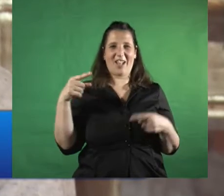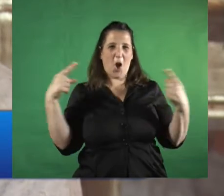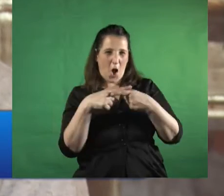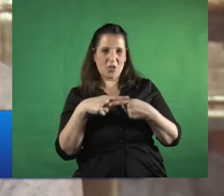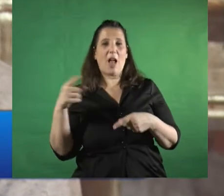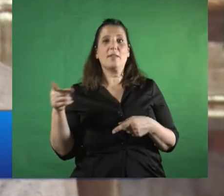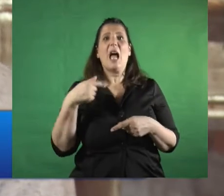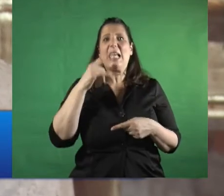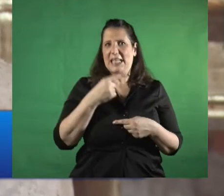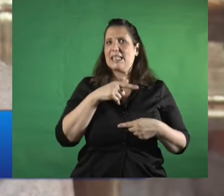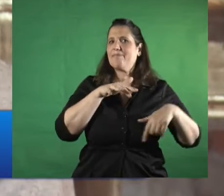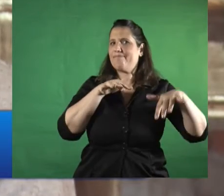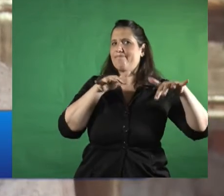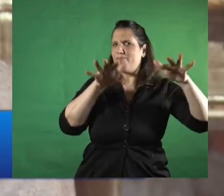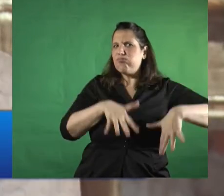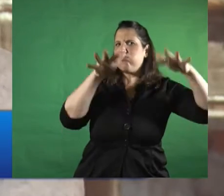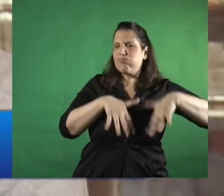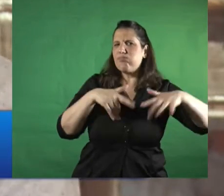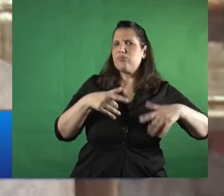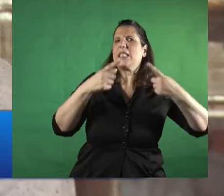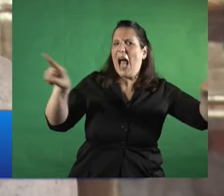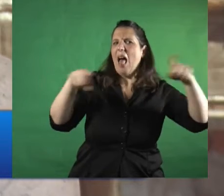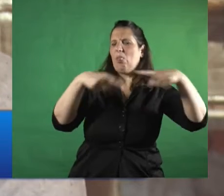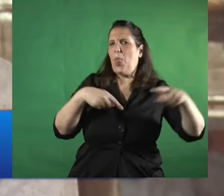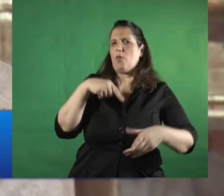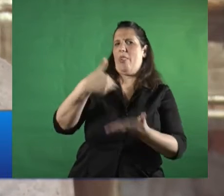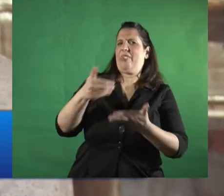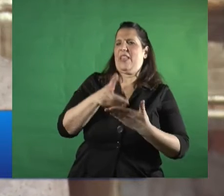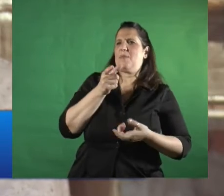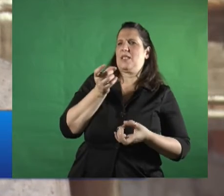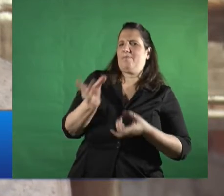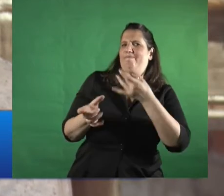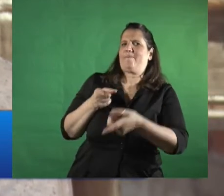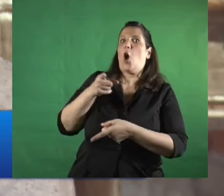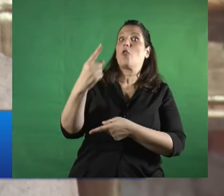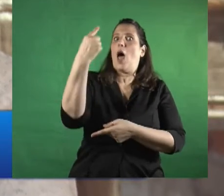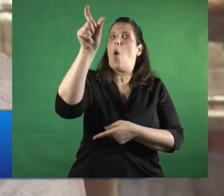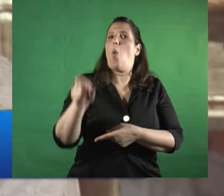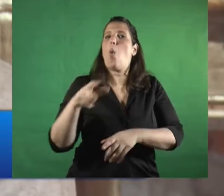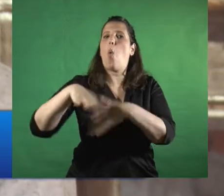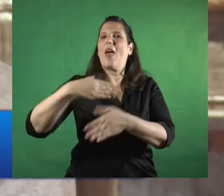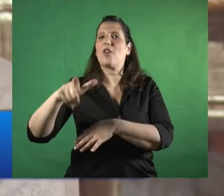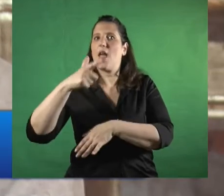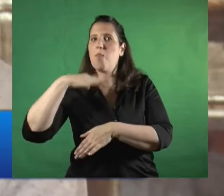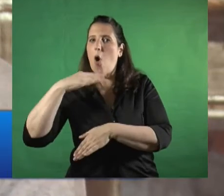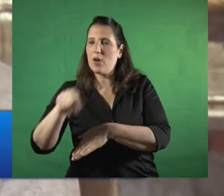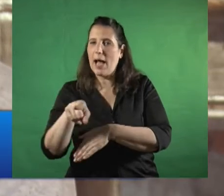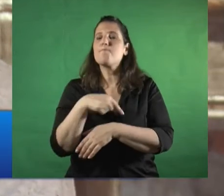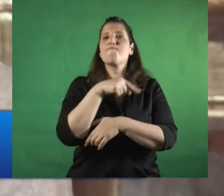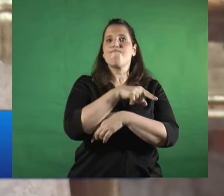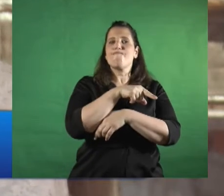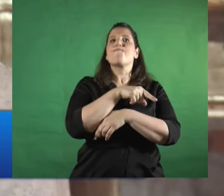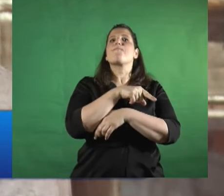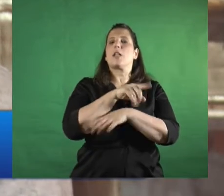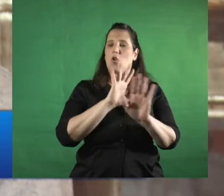discriminatorios hacia un jugador de boca y bueno en ese marco fue que nos convocaron también tenemos un convenio firmado entonces